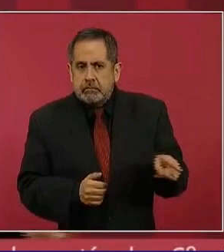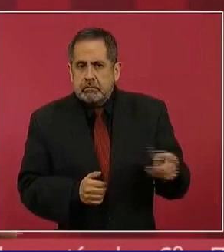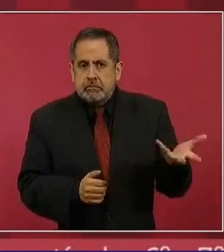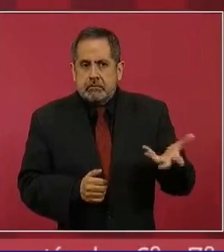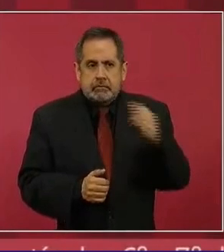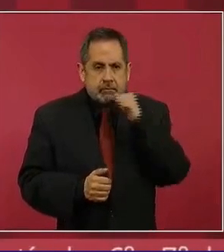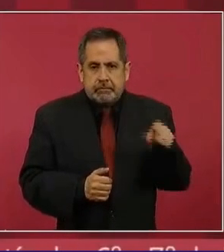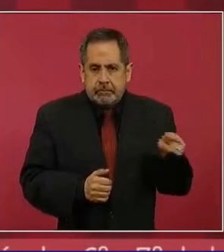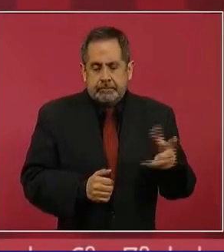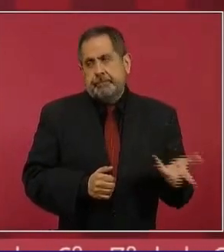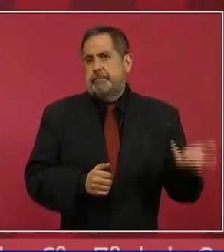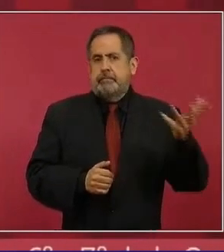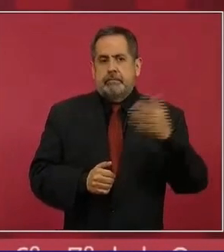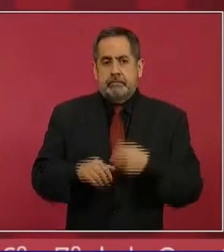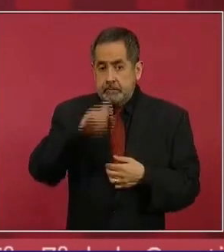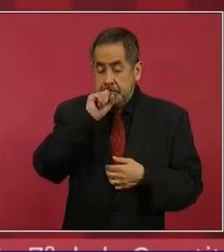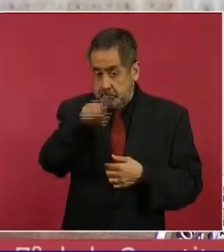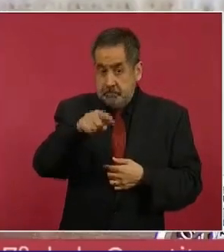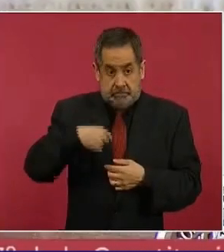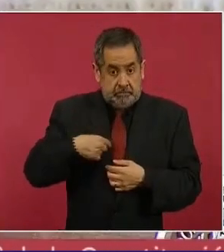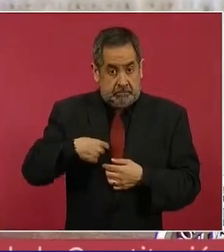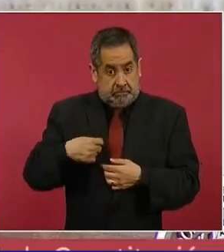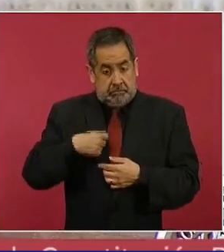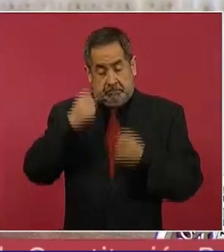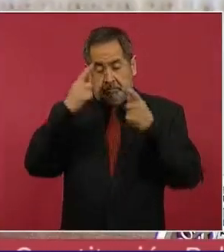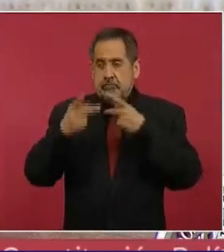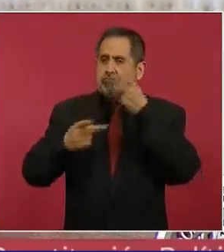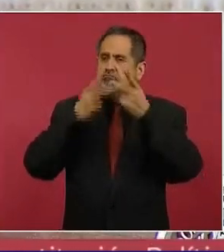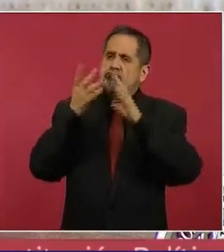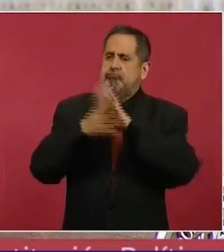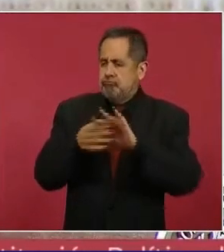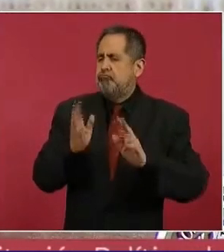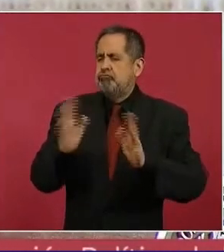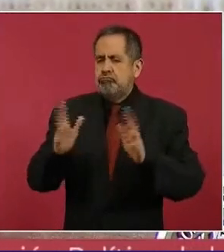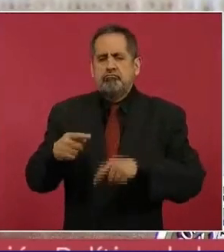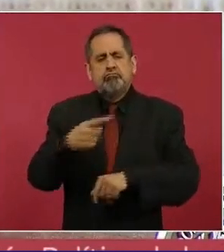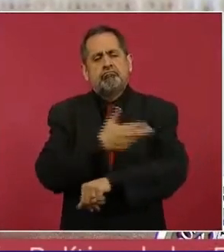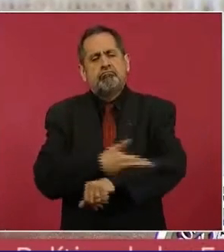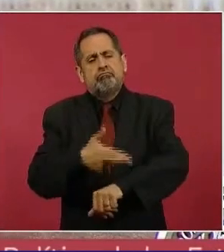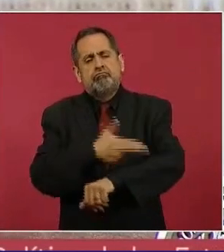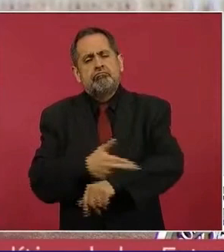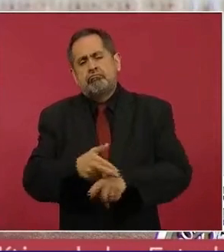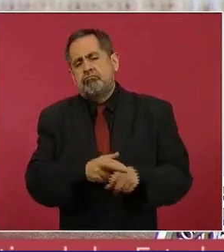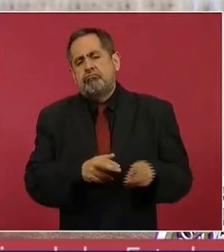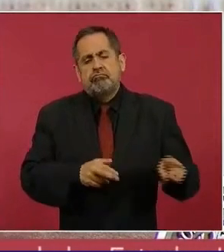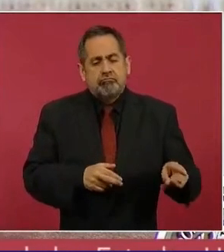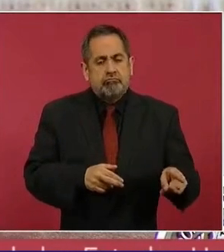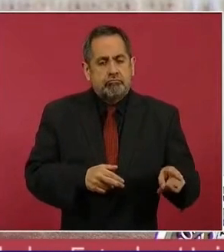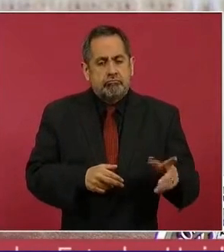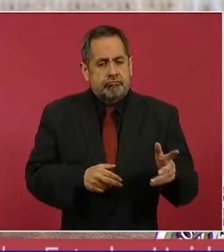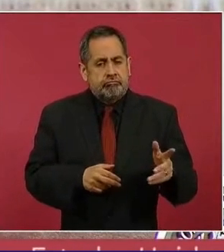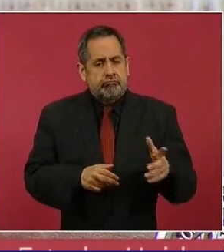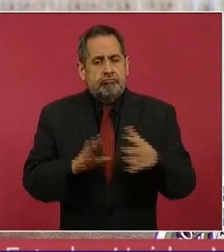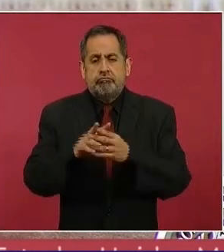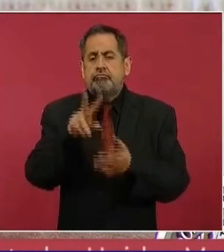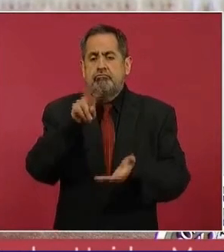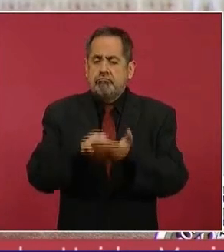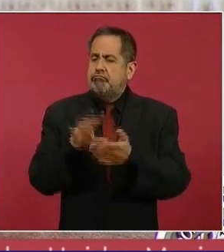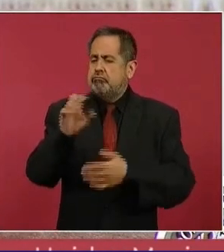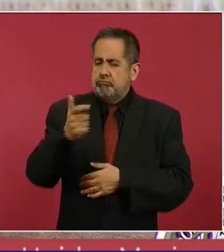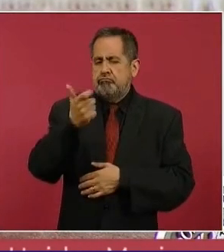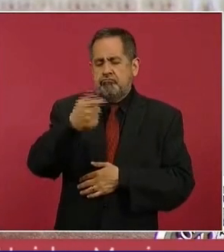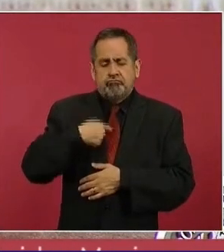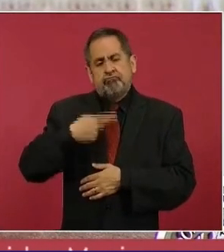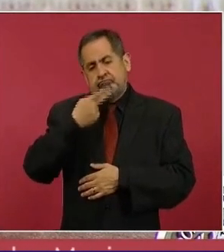hasta yo hablo de los dos mil 500